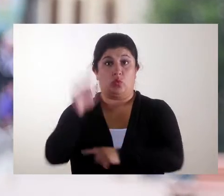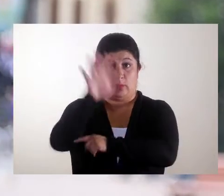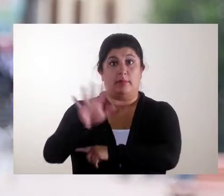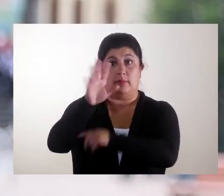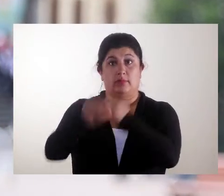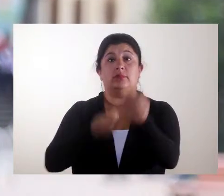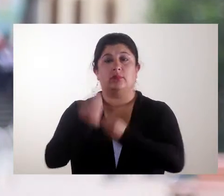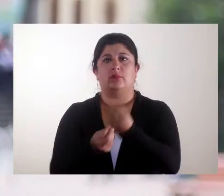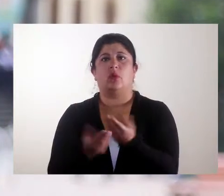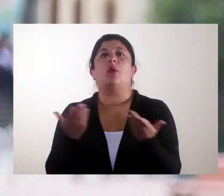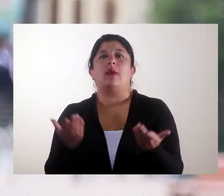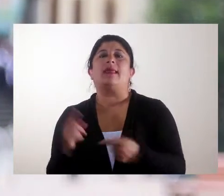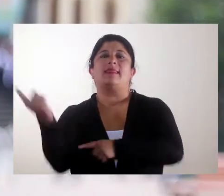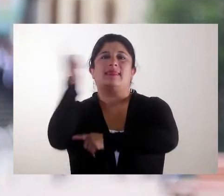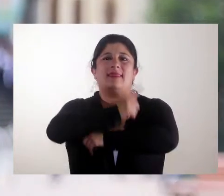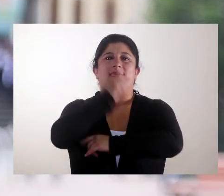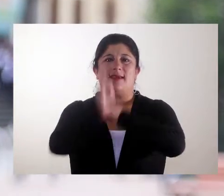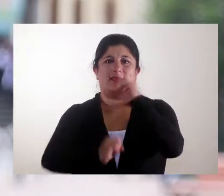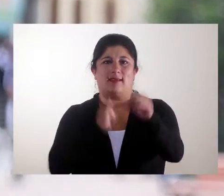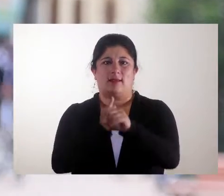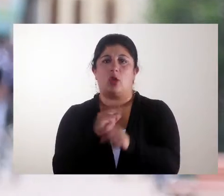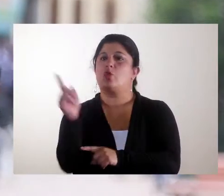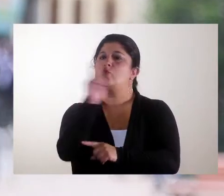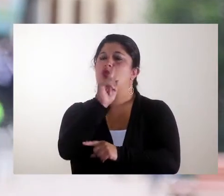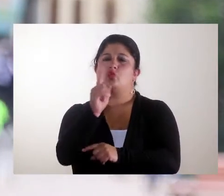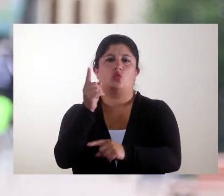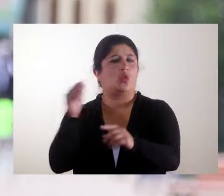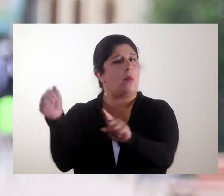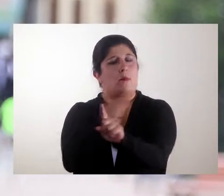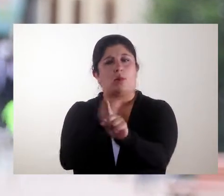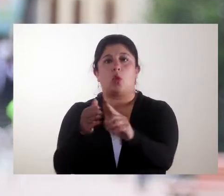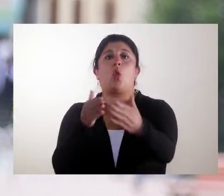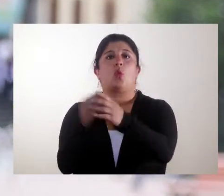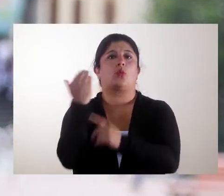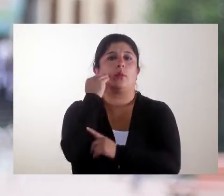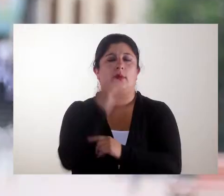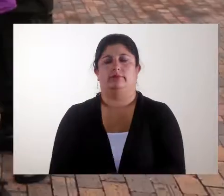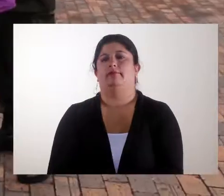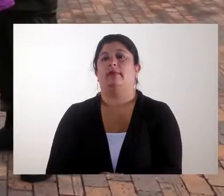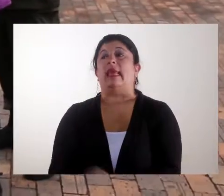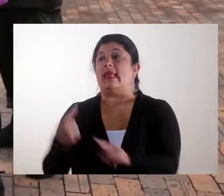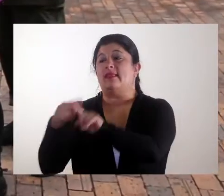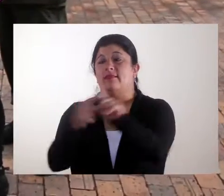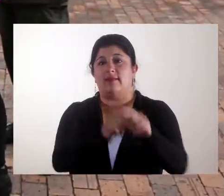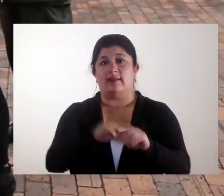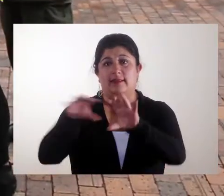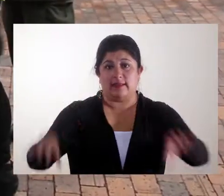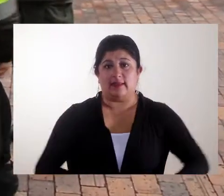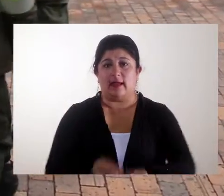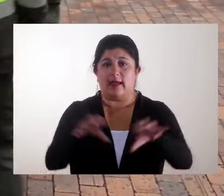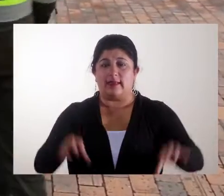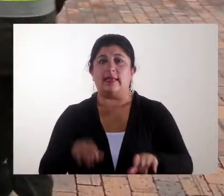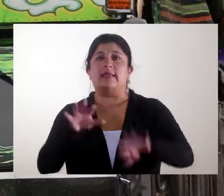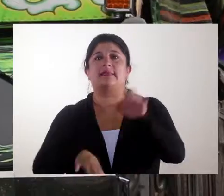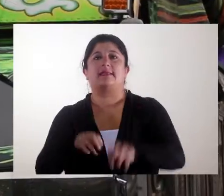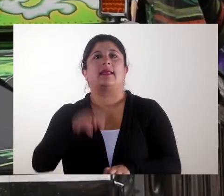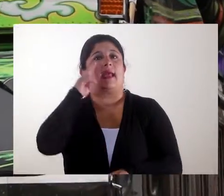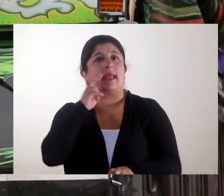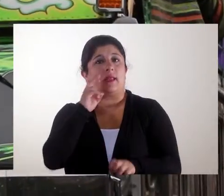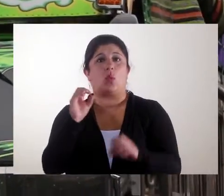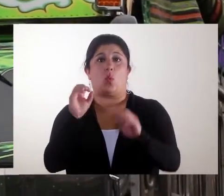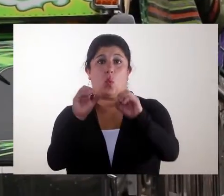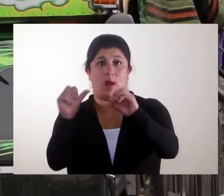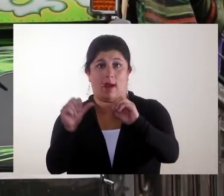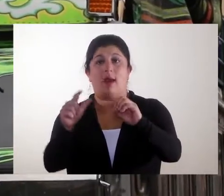que en nuestro departamento se hicieron a propósito del Día Internacional de No Violencia contra la Mujer. Con diversos eventos, la Secretaría de Género e